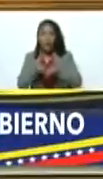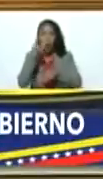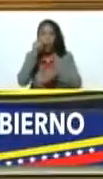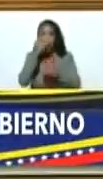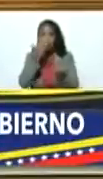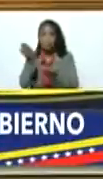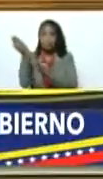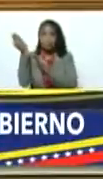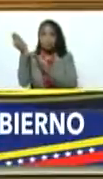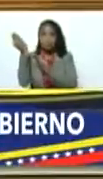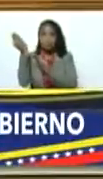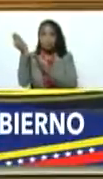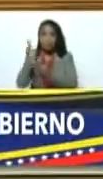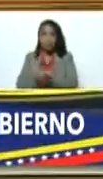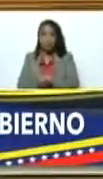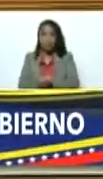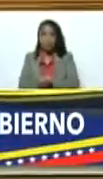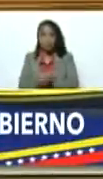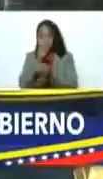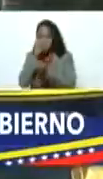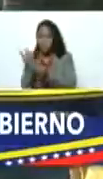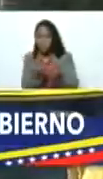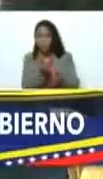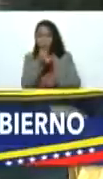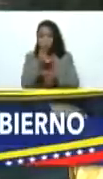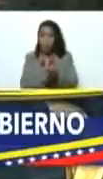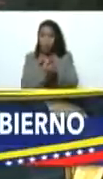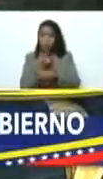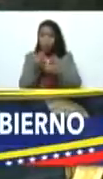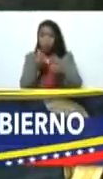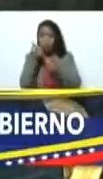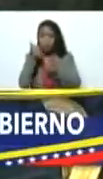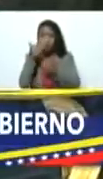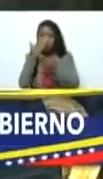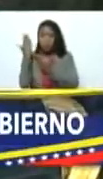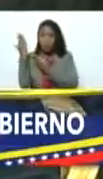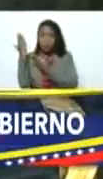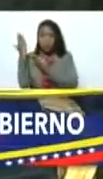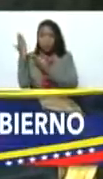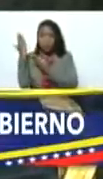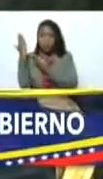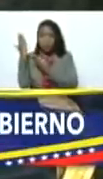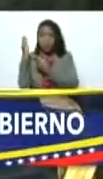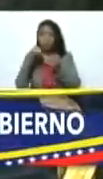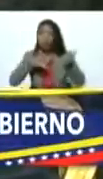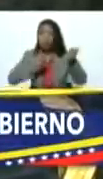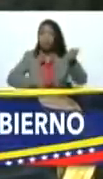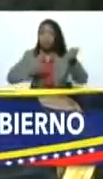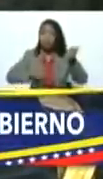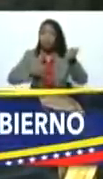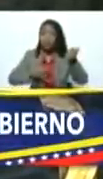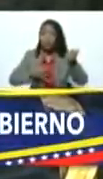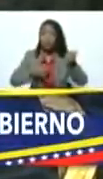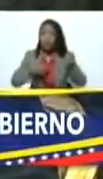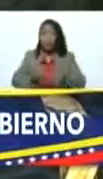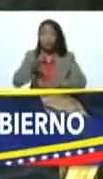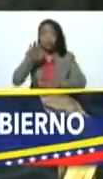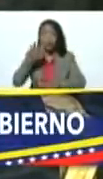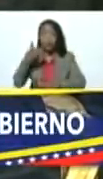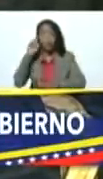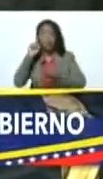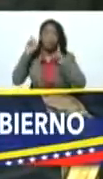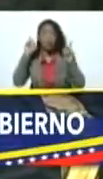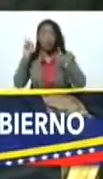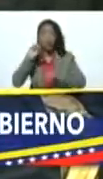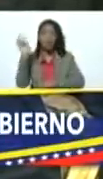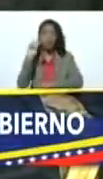Galíndez. Bienvenido. ¿Cómo está tu hermano? Bien. Un gran compositor y cantante. Ícono de la música venezolana.